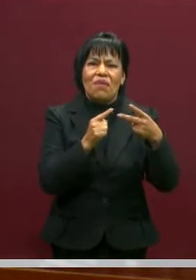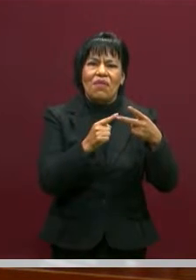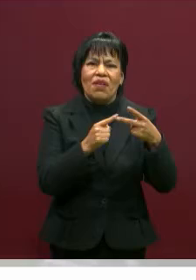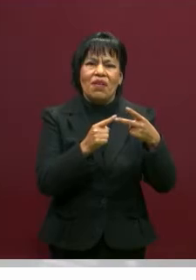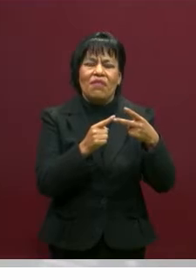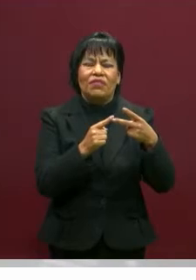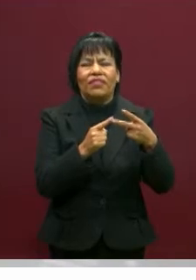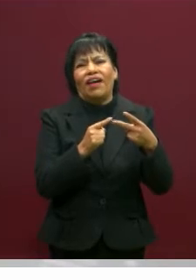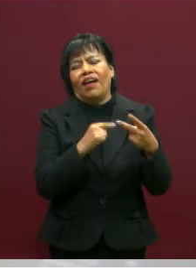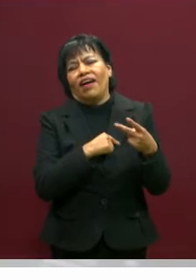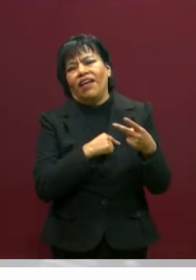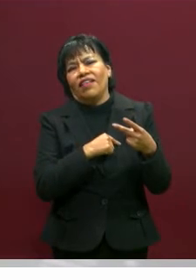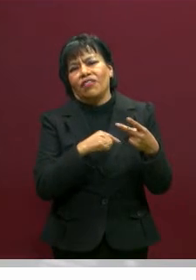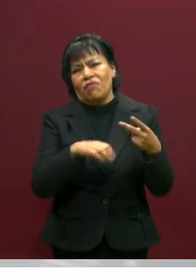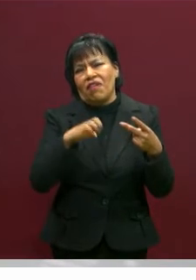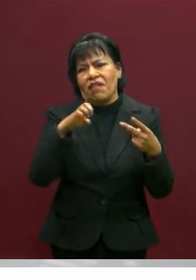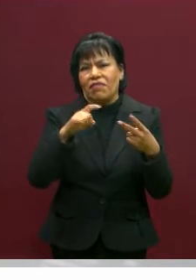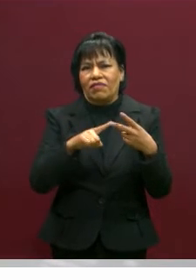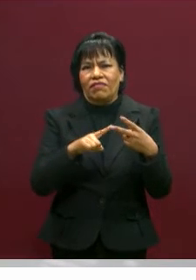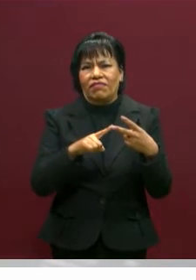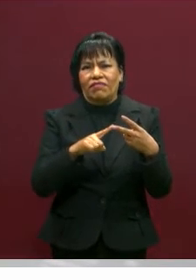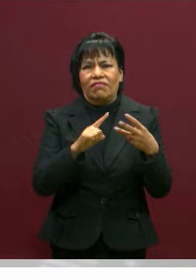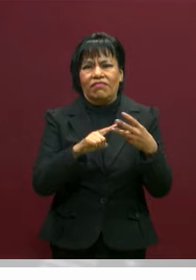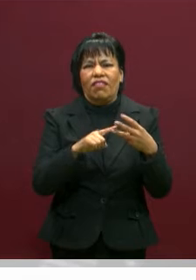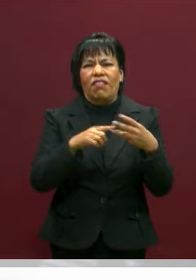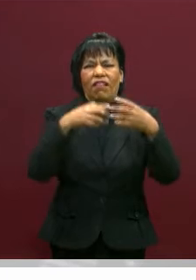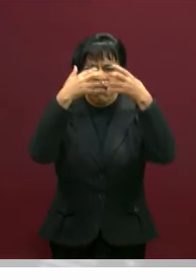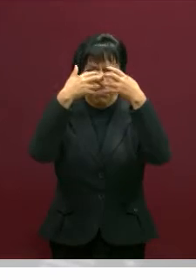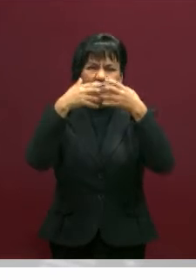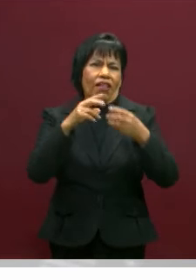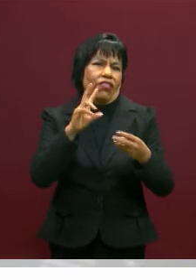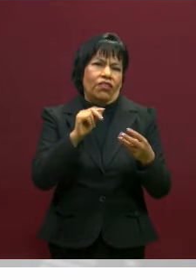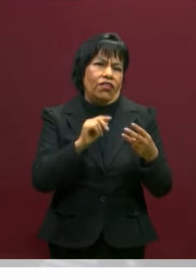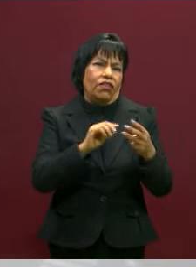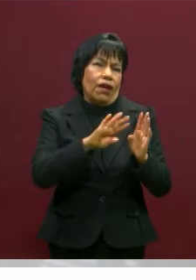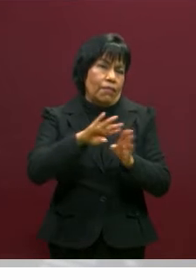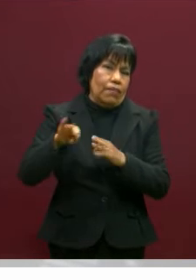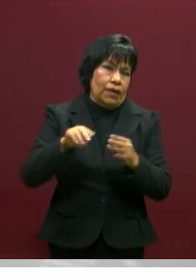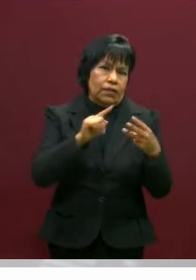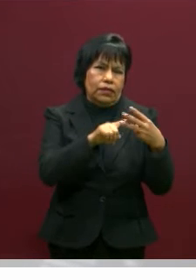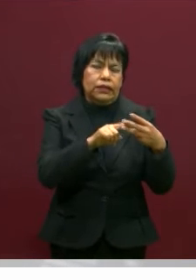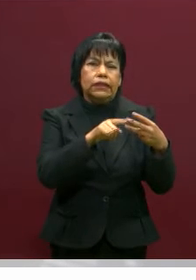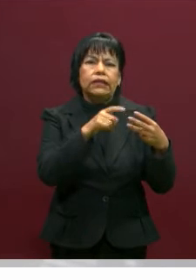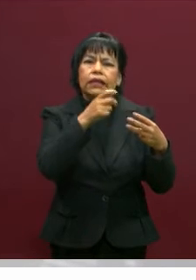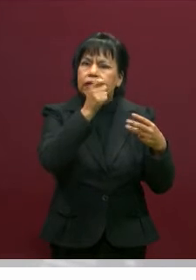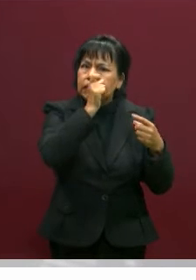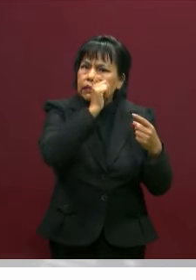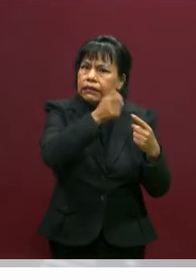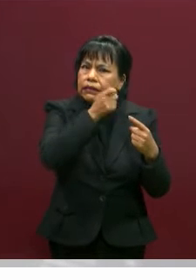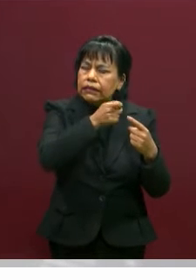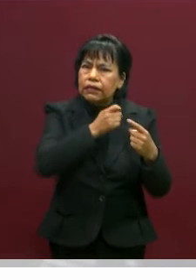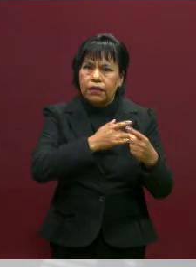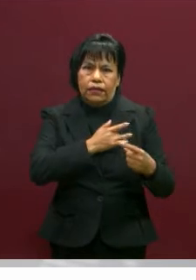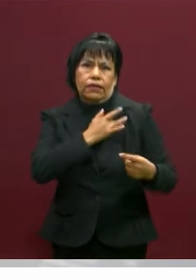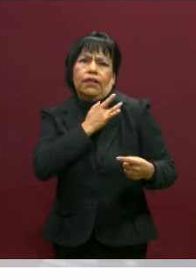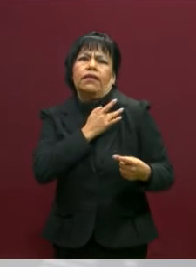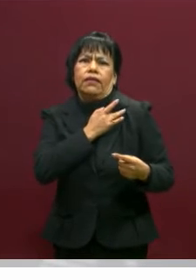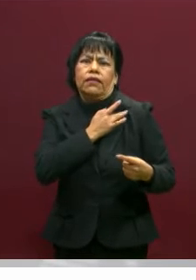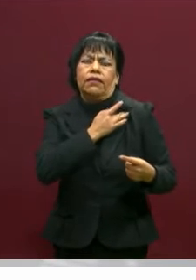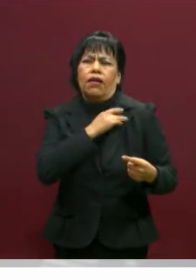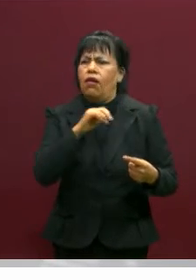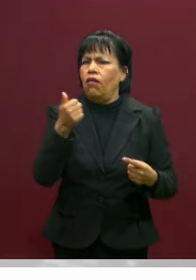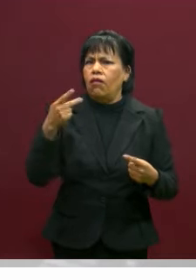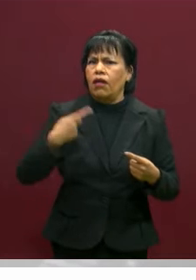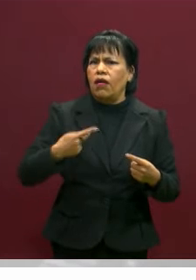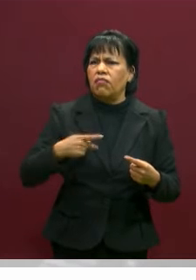La emoción. No es una cuestión de razón. No de razón, exacto. Entonces, significa sentir lo que le está pasando al